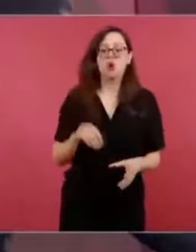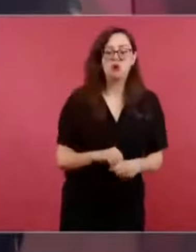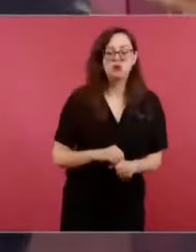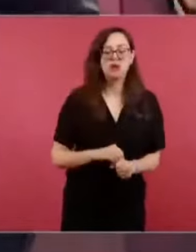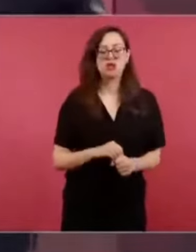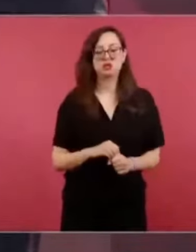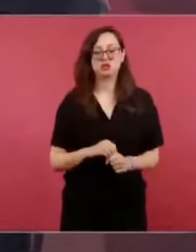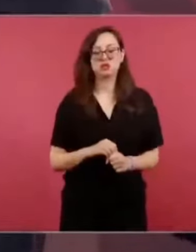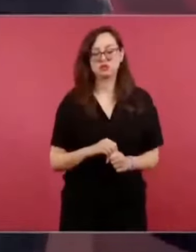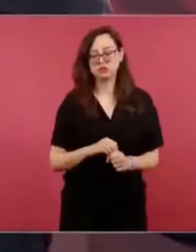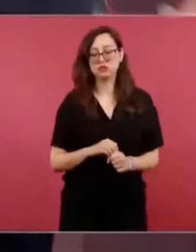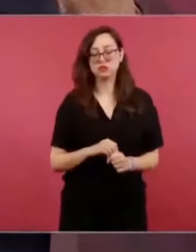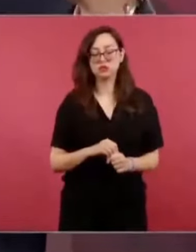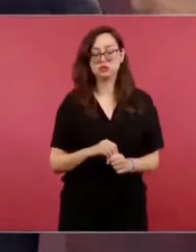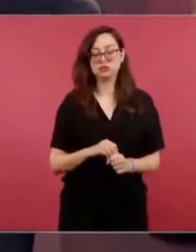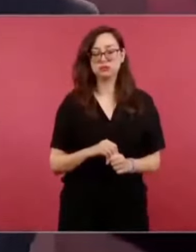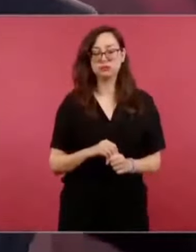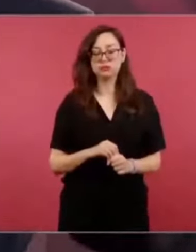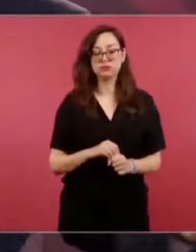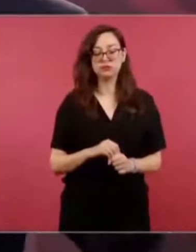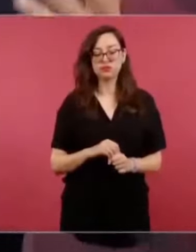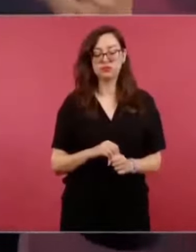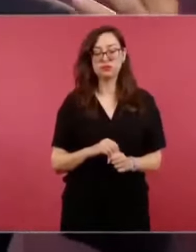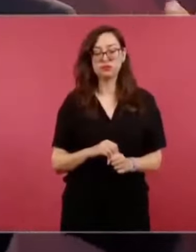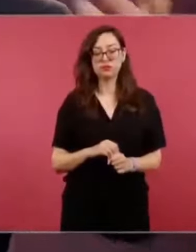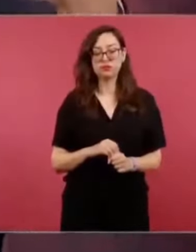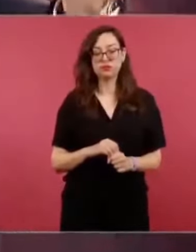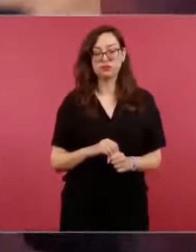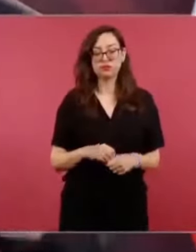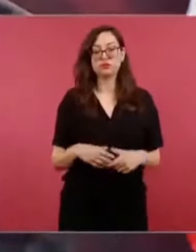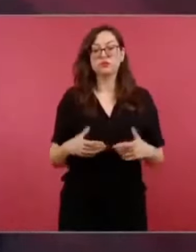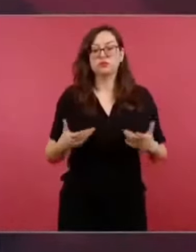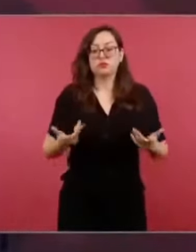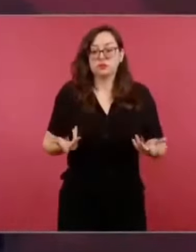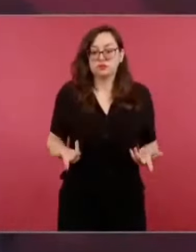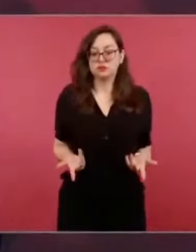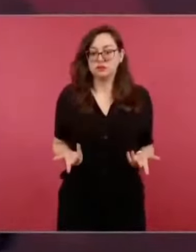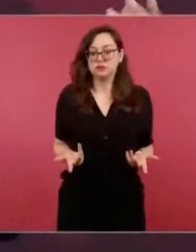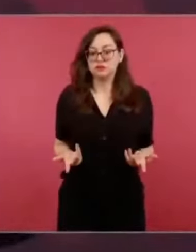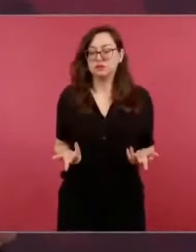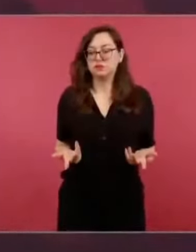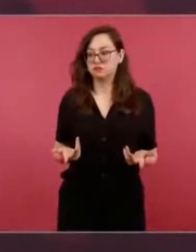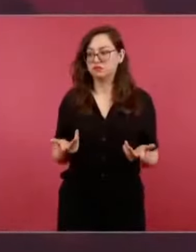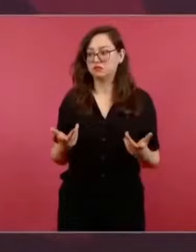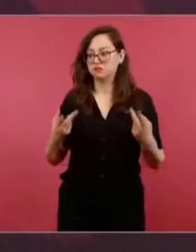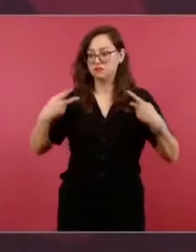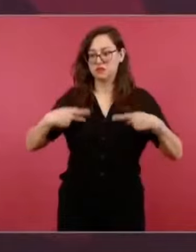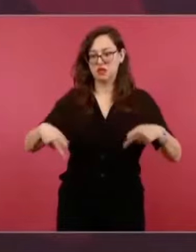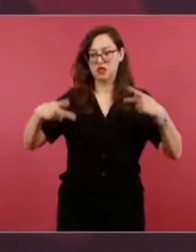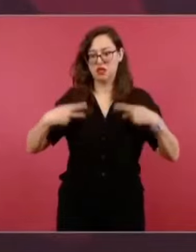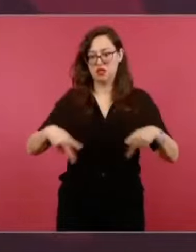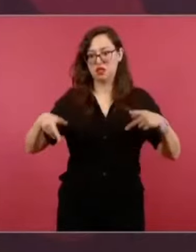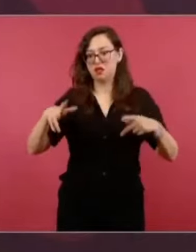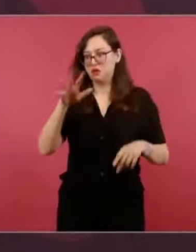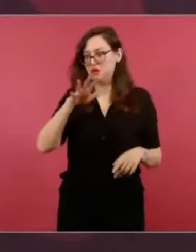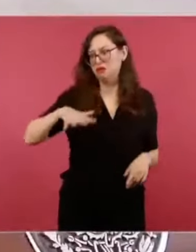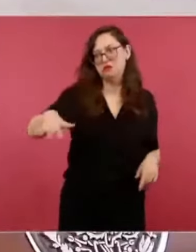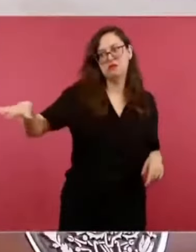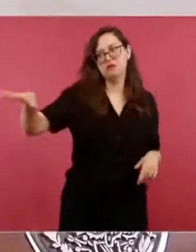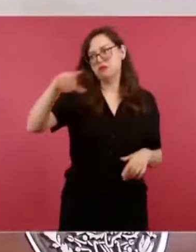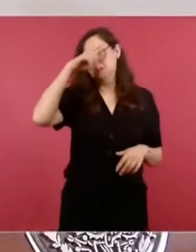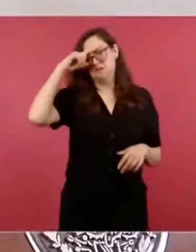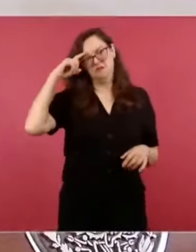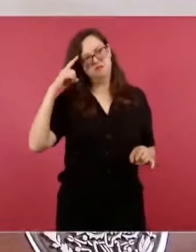se llevara a cabo la transformación, claro, un milagro hecho por el pueblo,